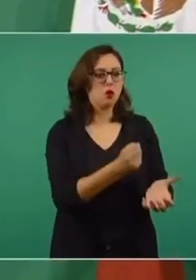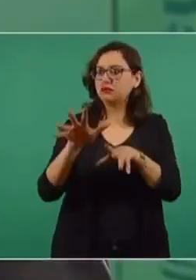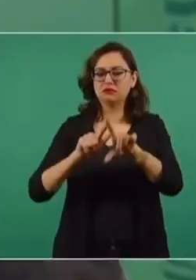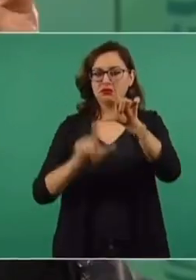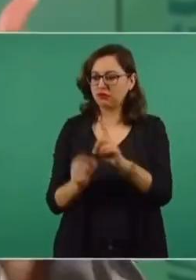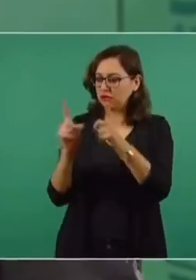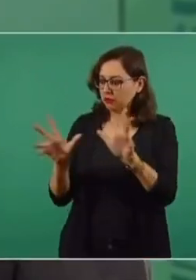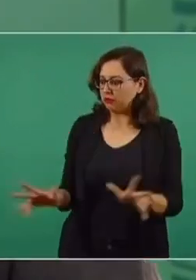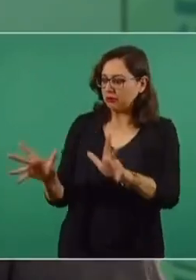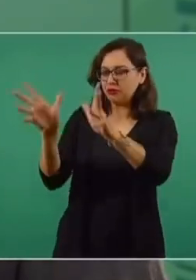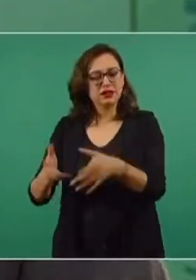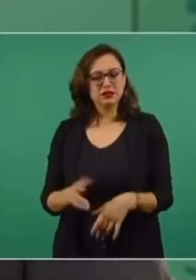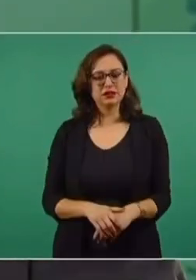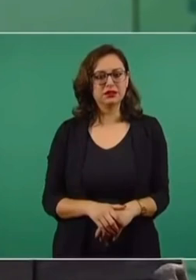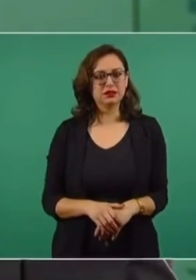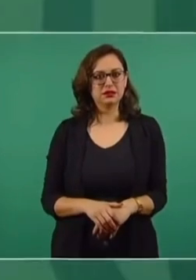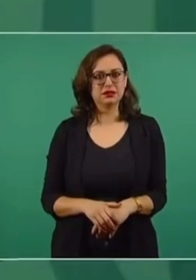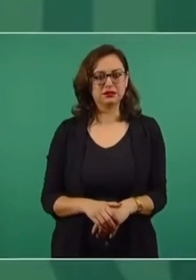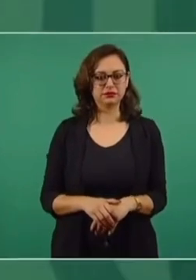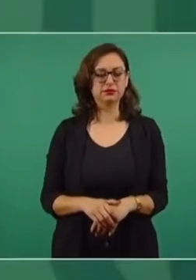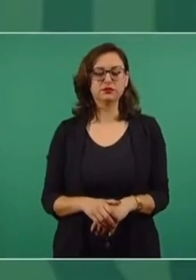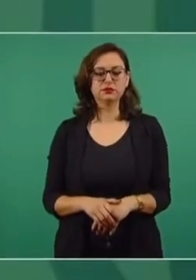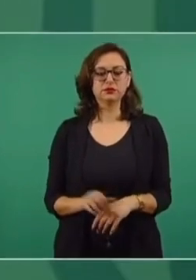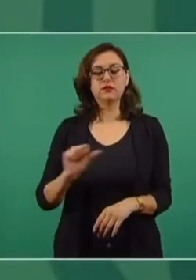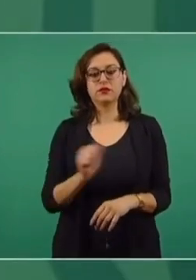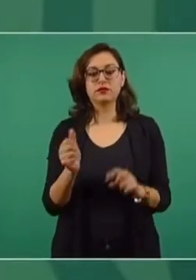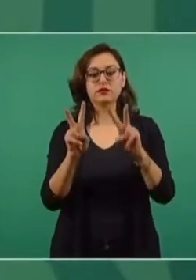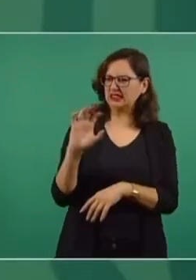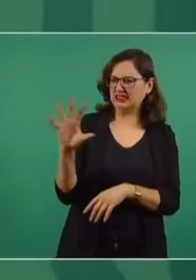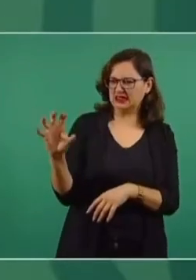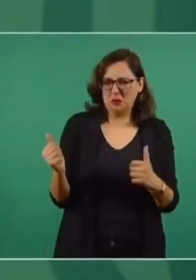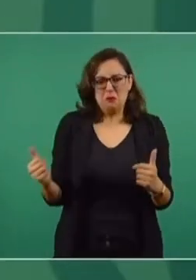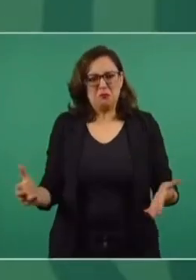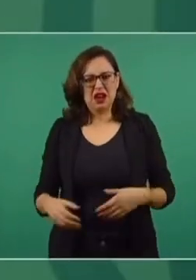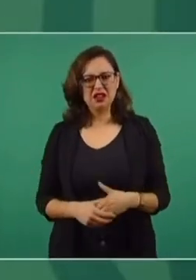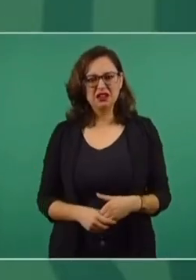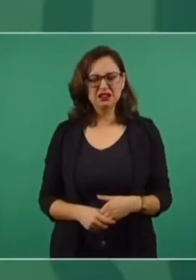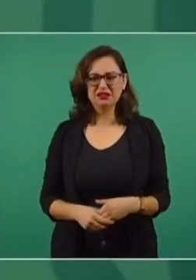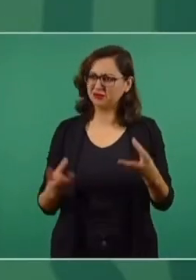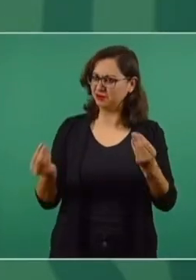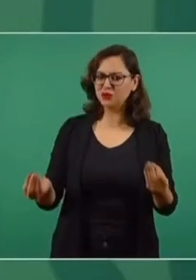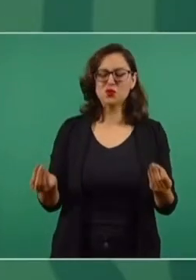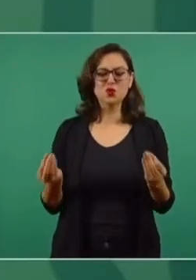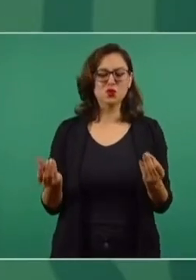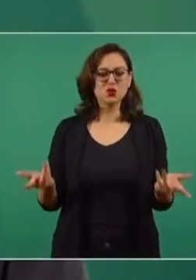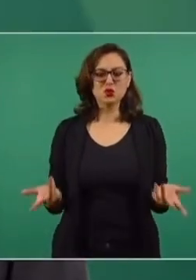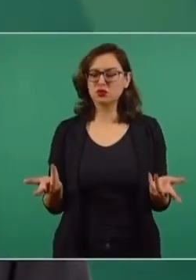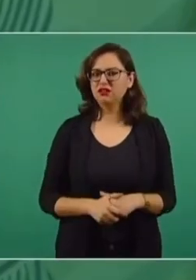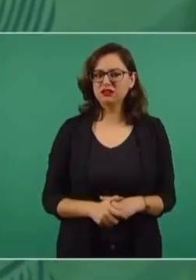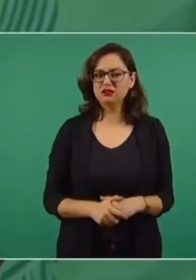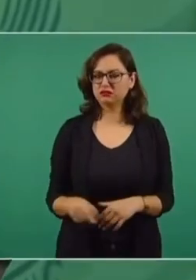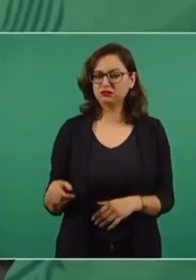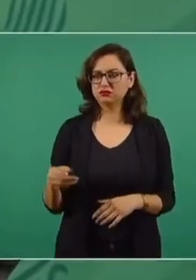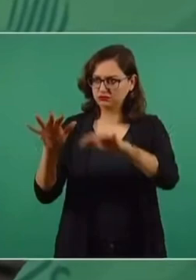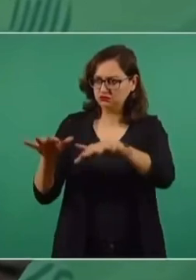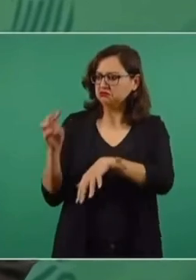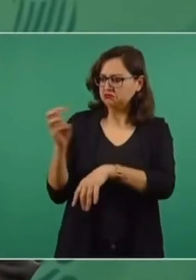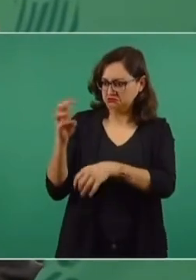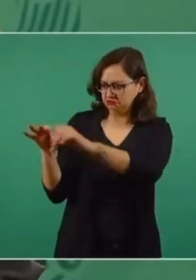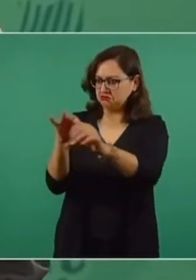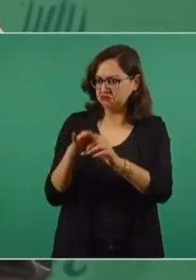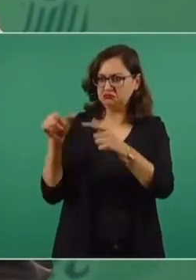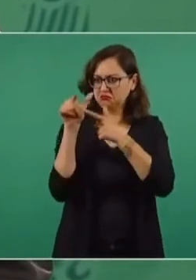el tribunal. Otra cuestión, ¿para qué? ¿Tantos diputados? ¿Por qué no nada más se quedan los de mayoría? Pero esto no solo